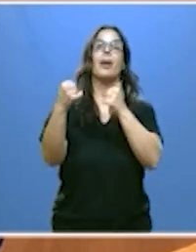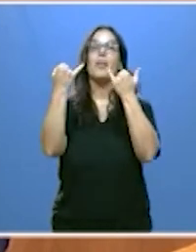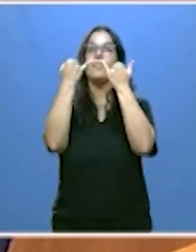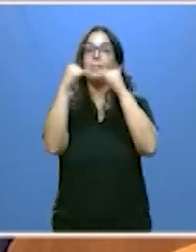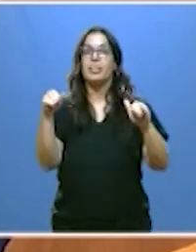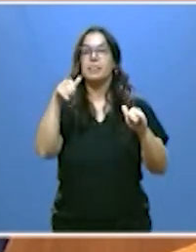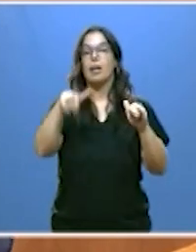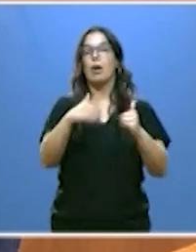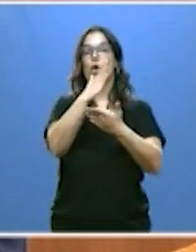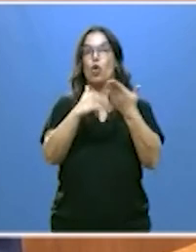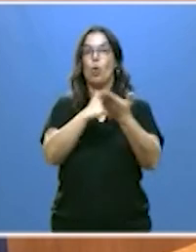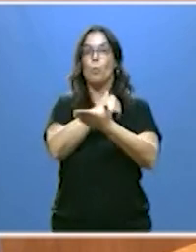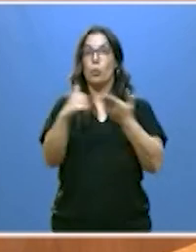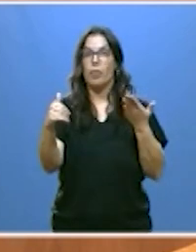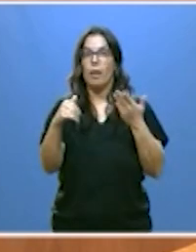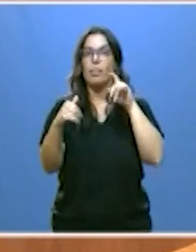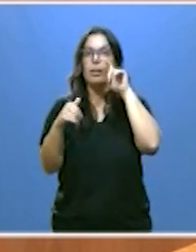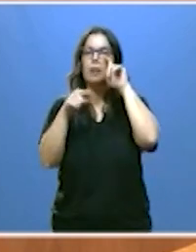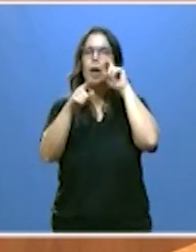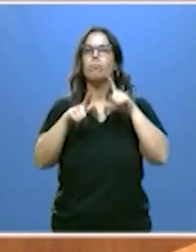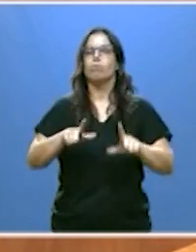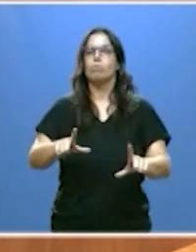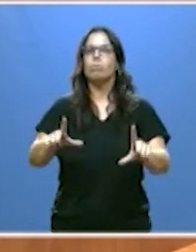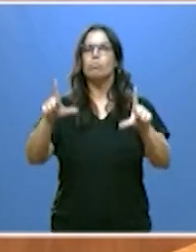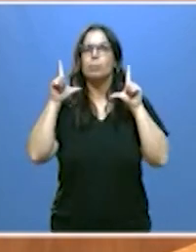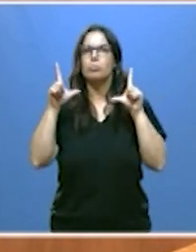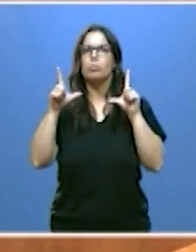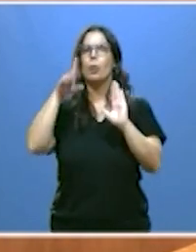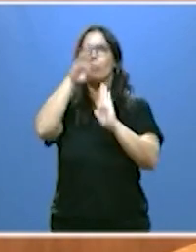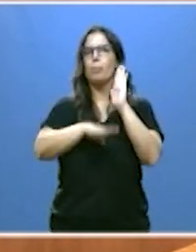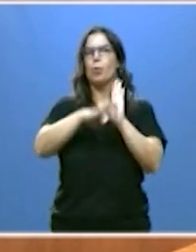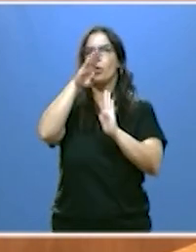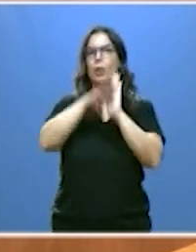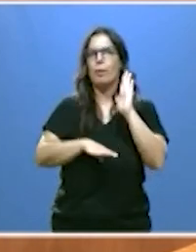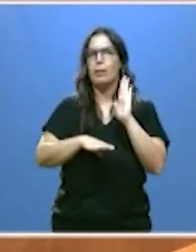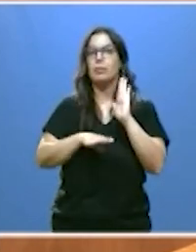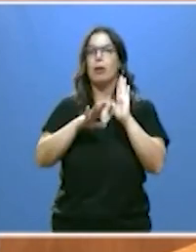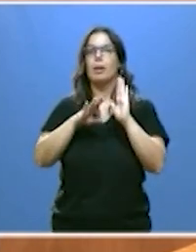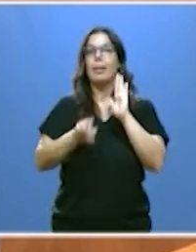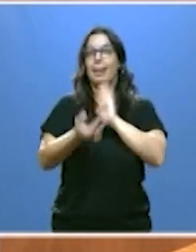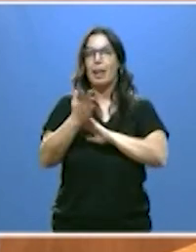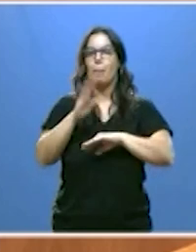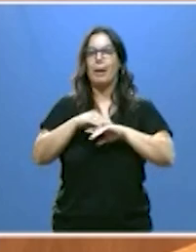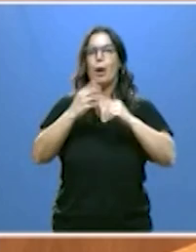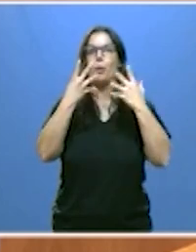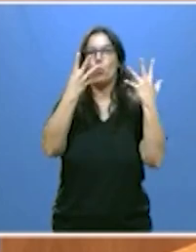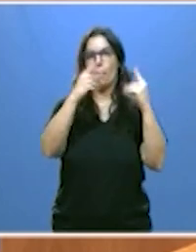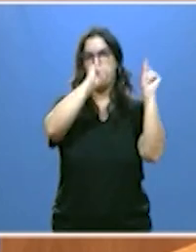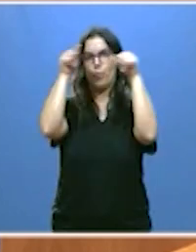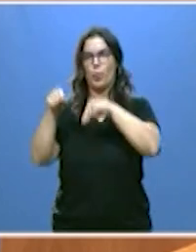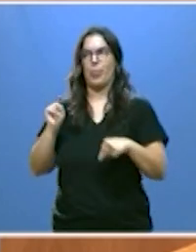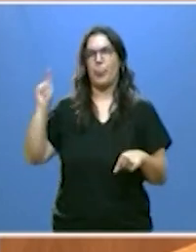de la comunidad contará con protagonismo y programación en las nueve provincias de Castilla y León.